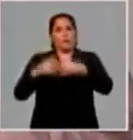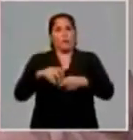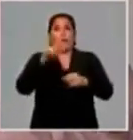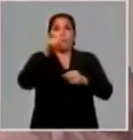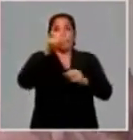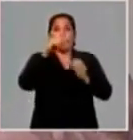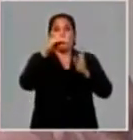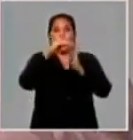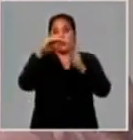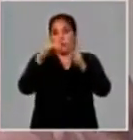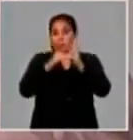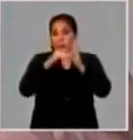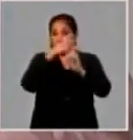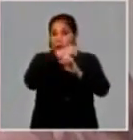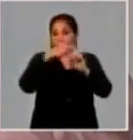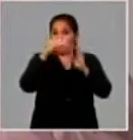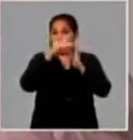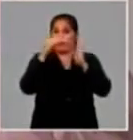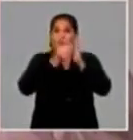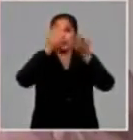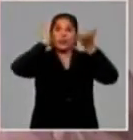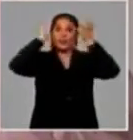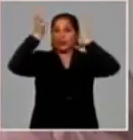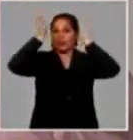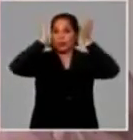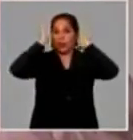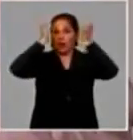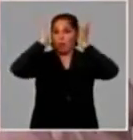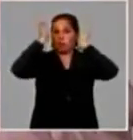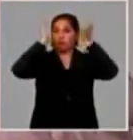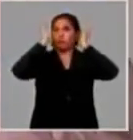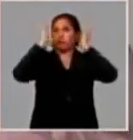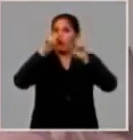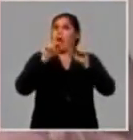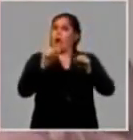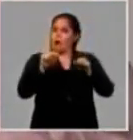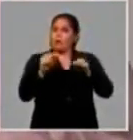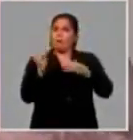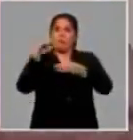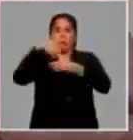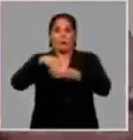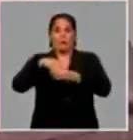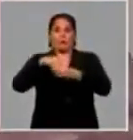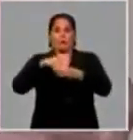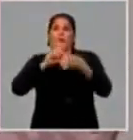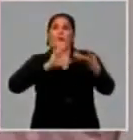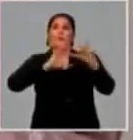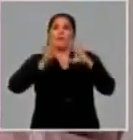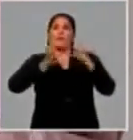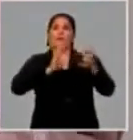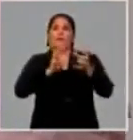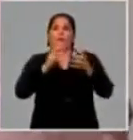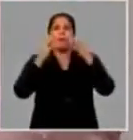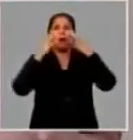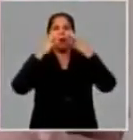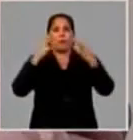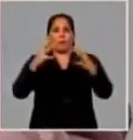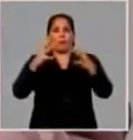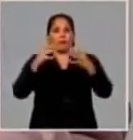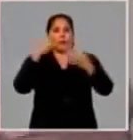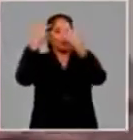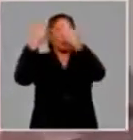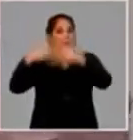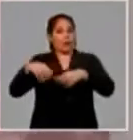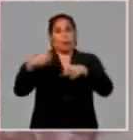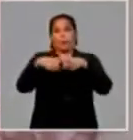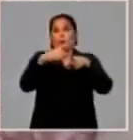de medio millón de unidades de champú, los cuales también van a formar parte de este gran número de